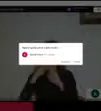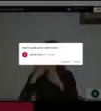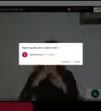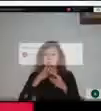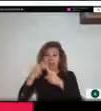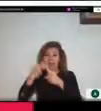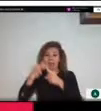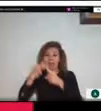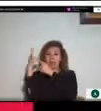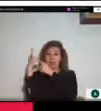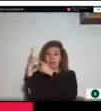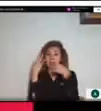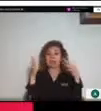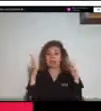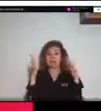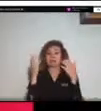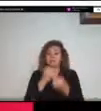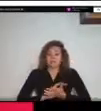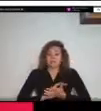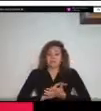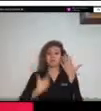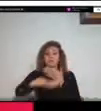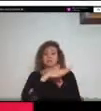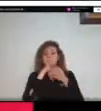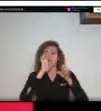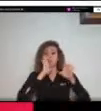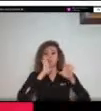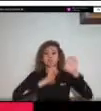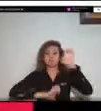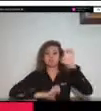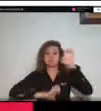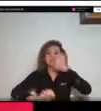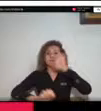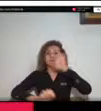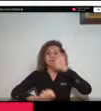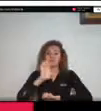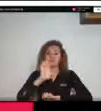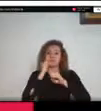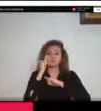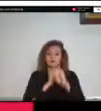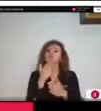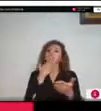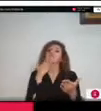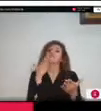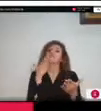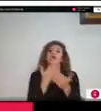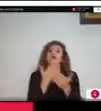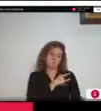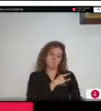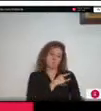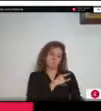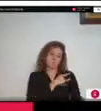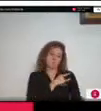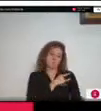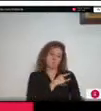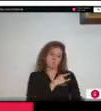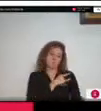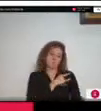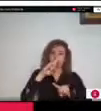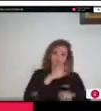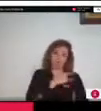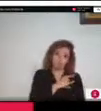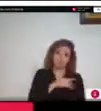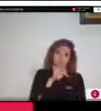desastres las universidades UPTC UNITROPICO UNISANGIL y en general a todos los participantes